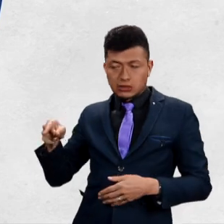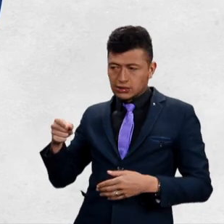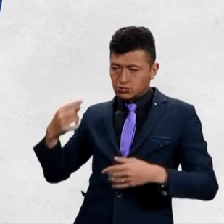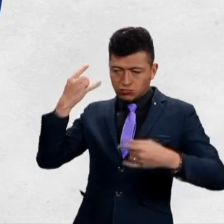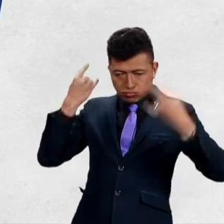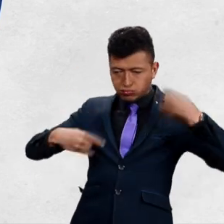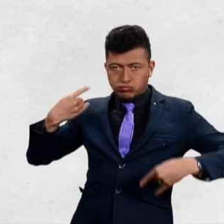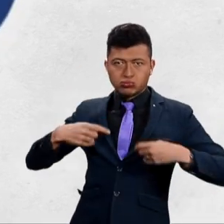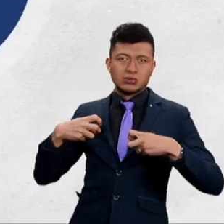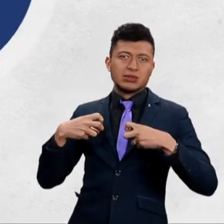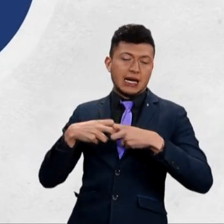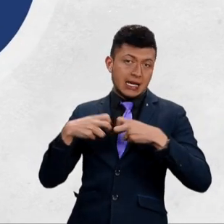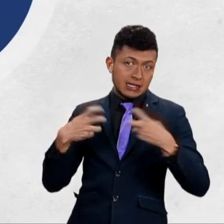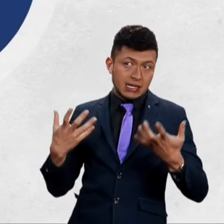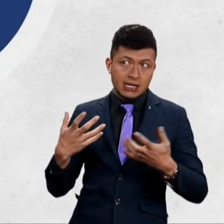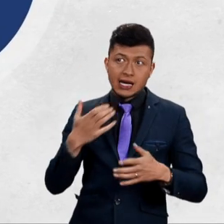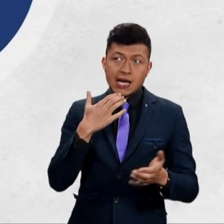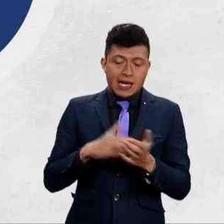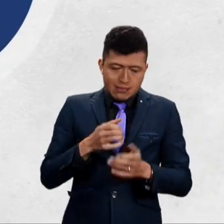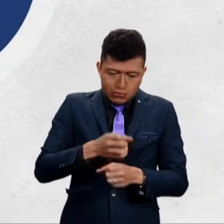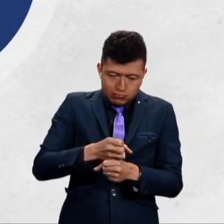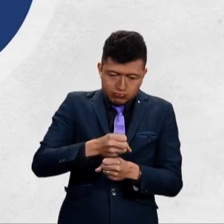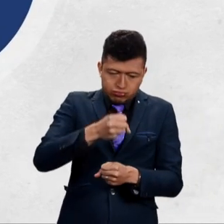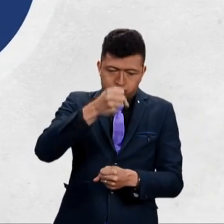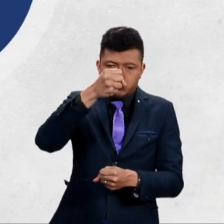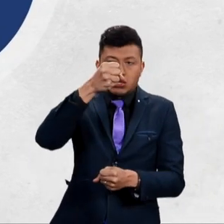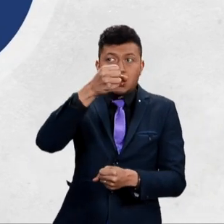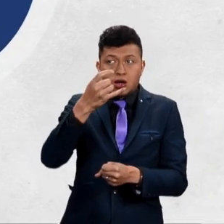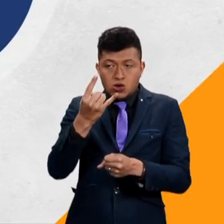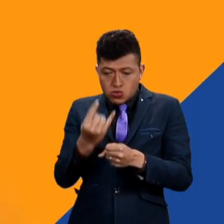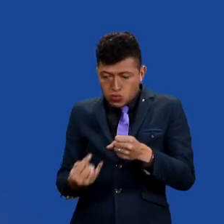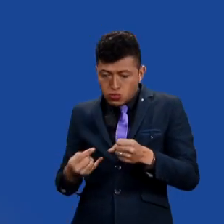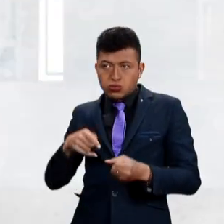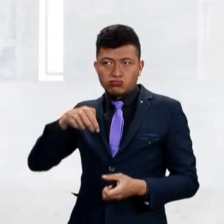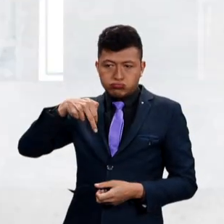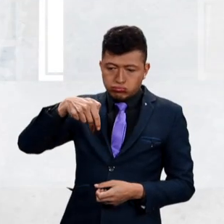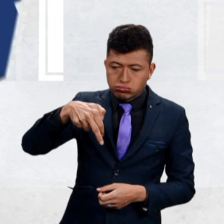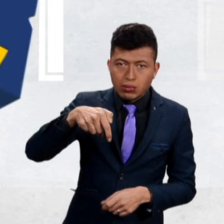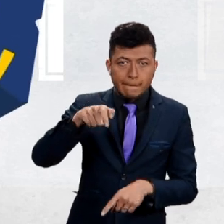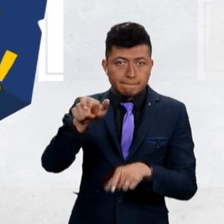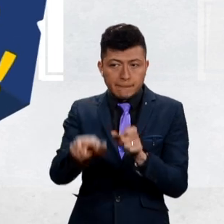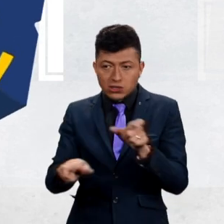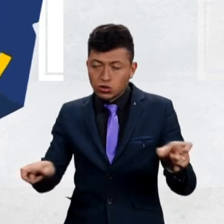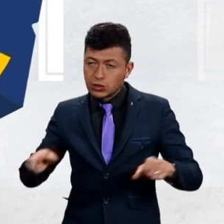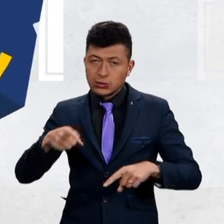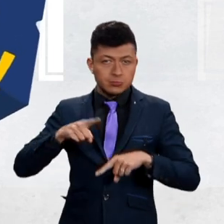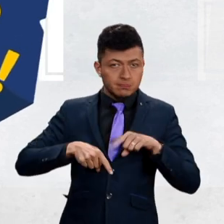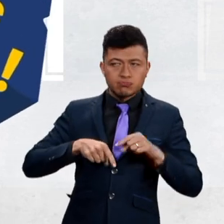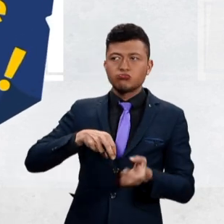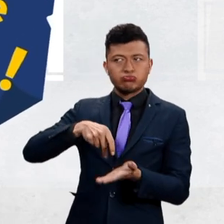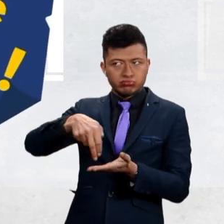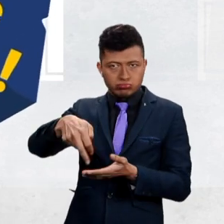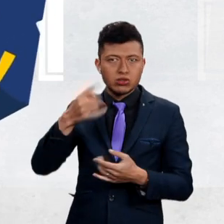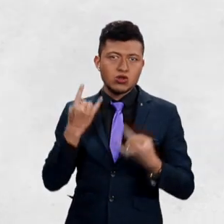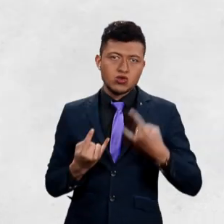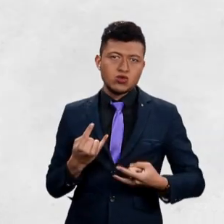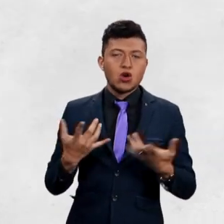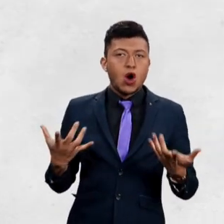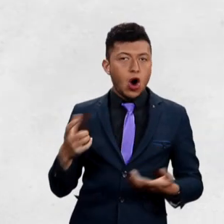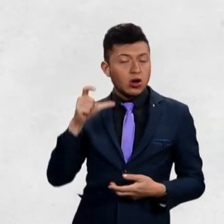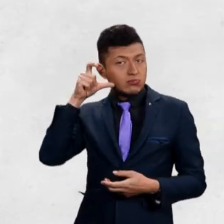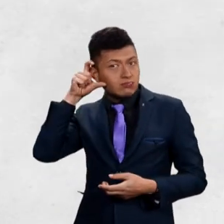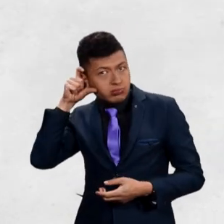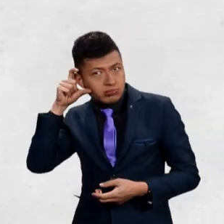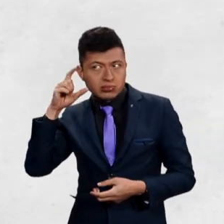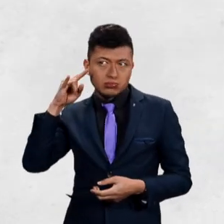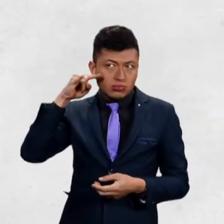enviando señales eléctricas. Si van debajo de las vértebras o los huesos de la médula espinal, les permiten desplazarse a las personas parapléjicas. Si van en